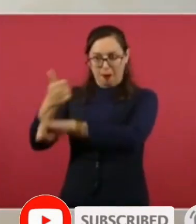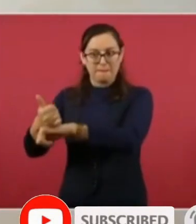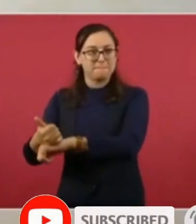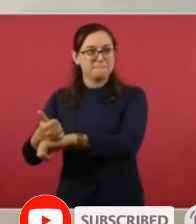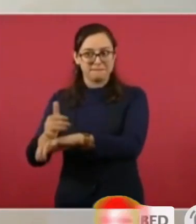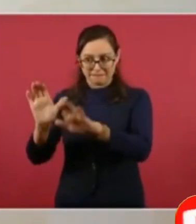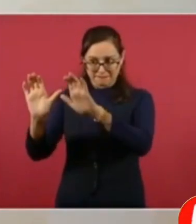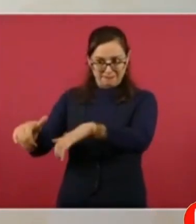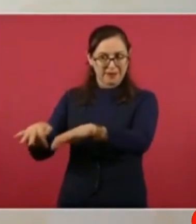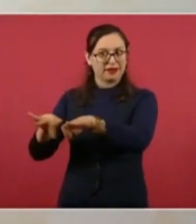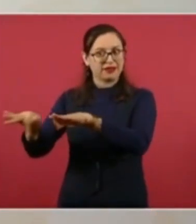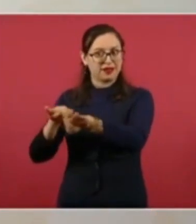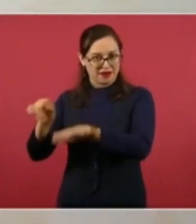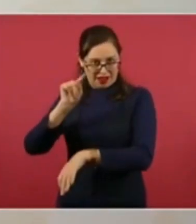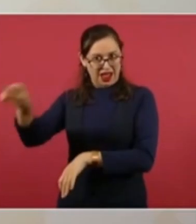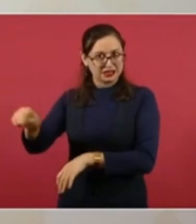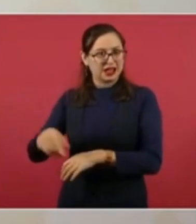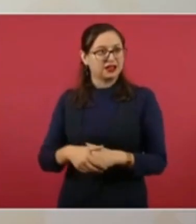empiece a ocupar